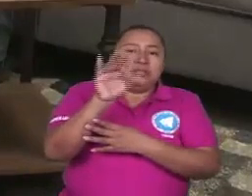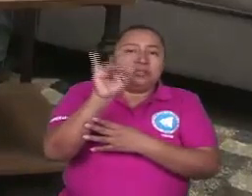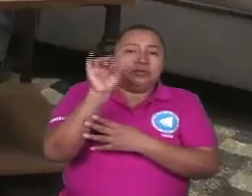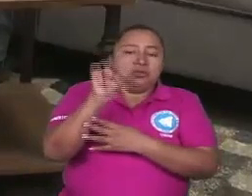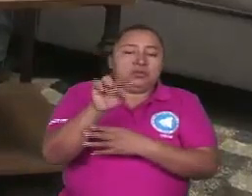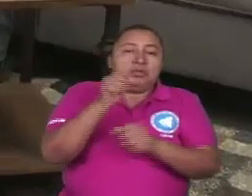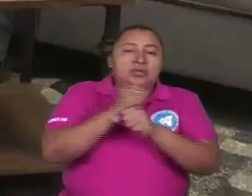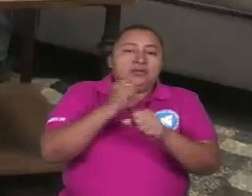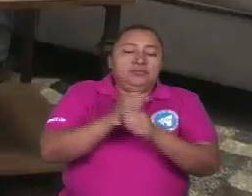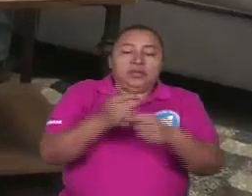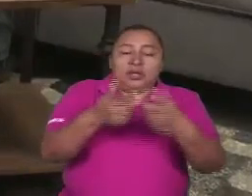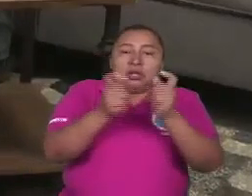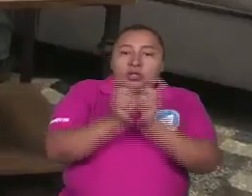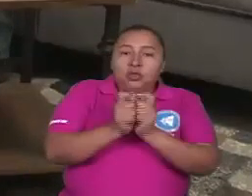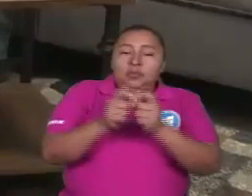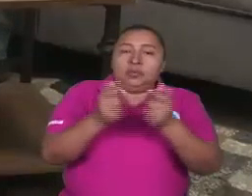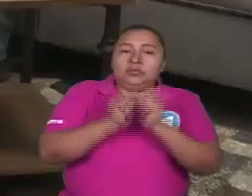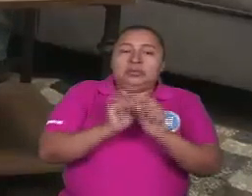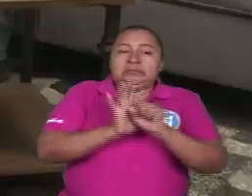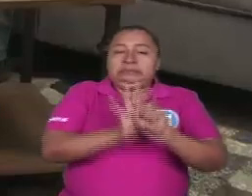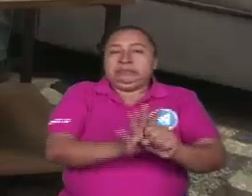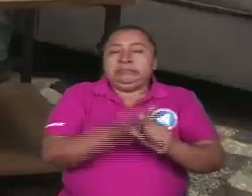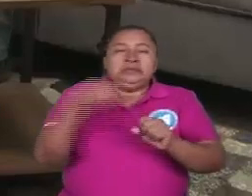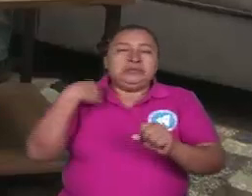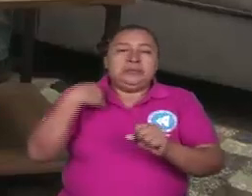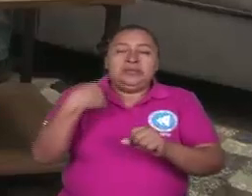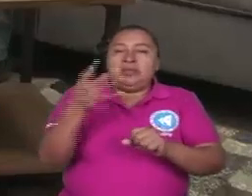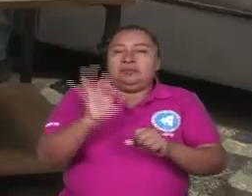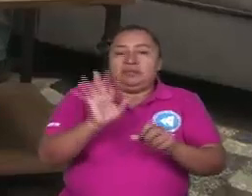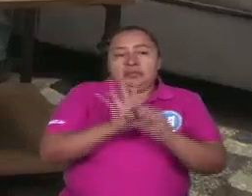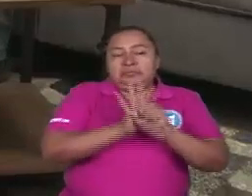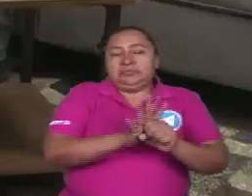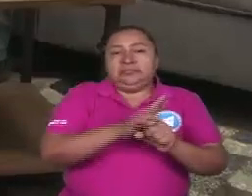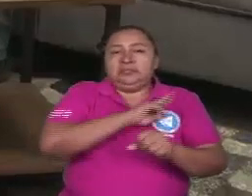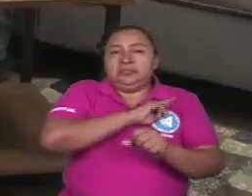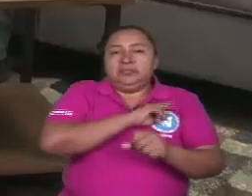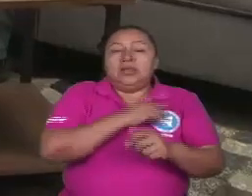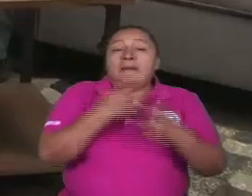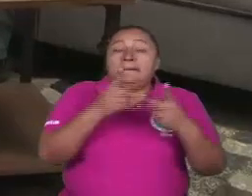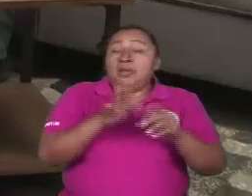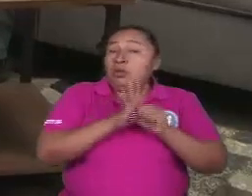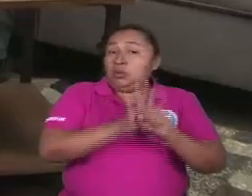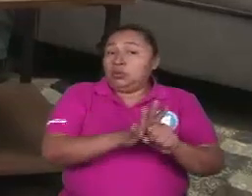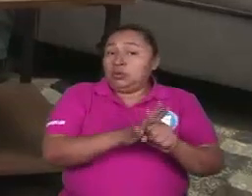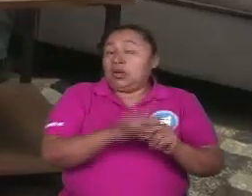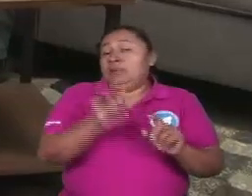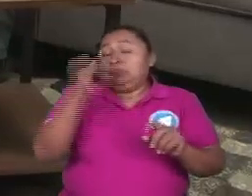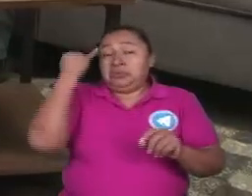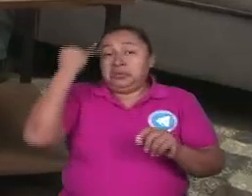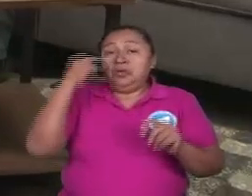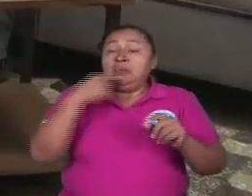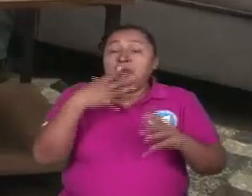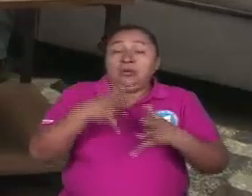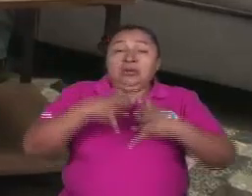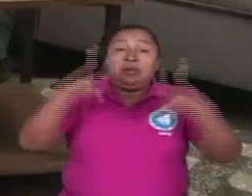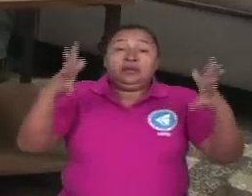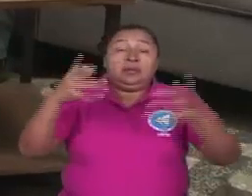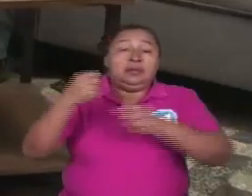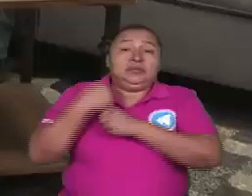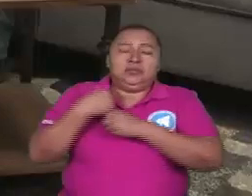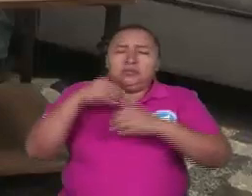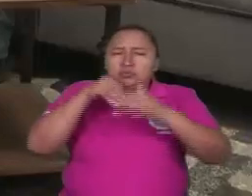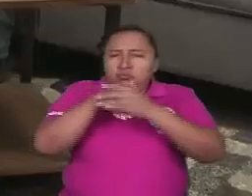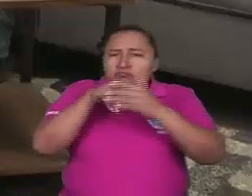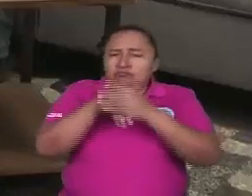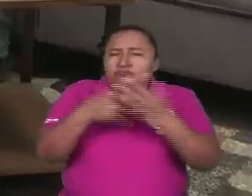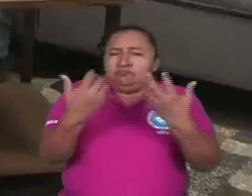grupo y el gremio de los excluidos excluidos del modelo excluidos pero excluidos a propósito porque los grandes ejércitos de reserva